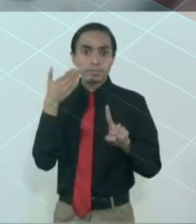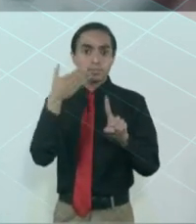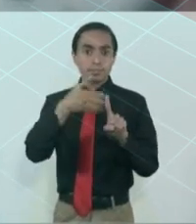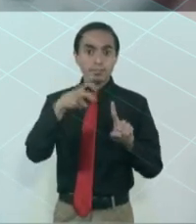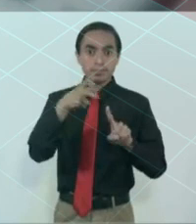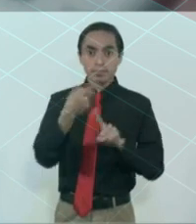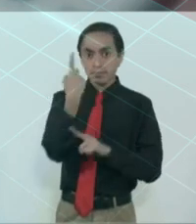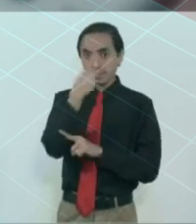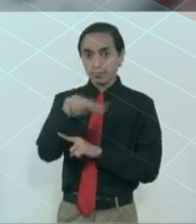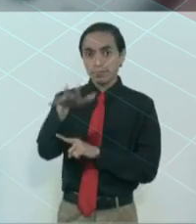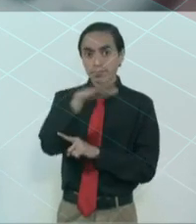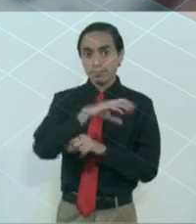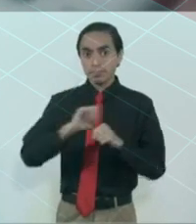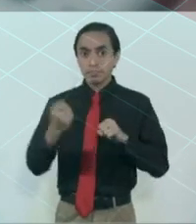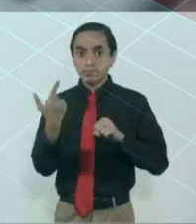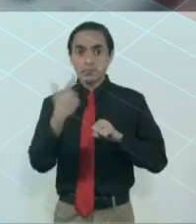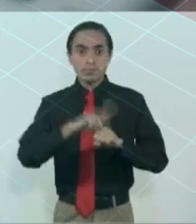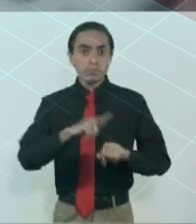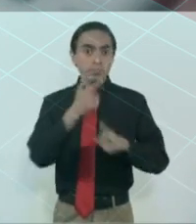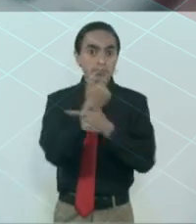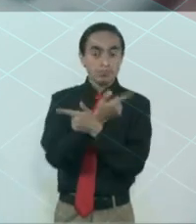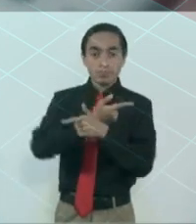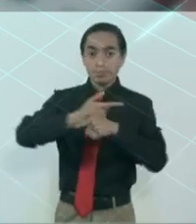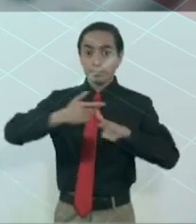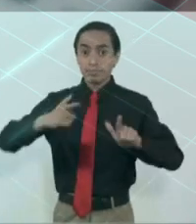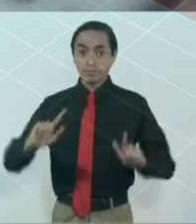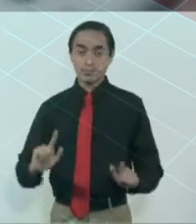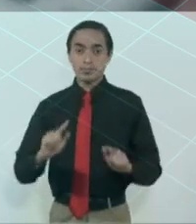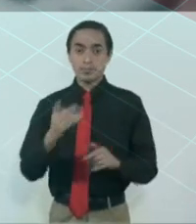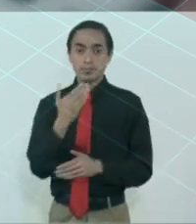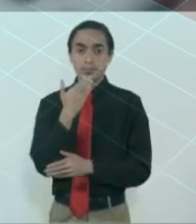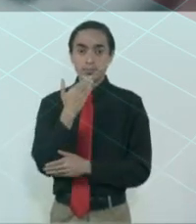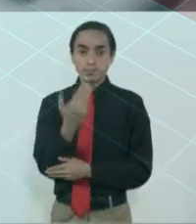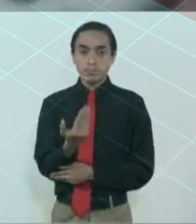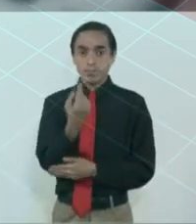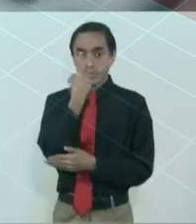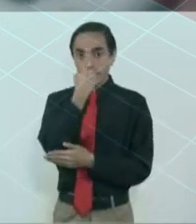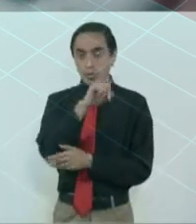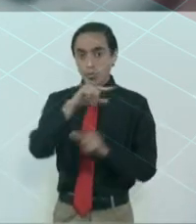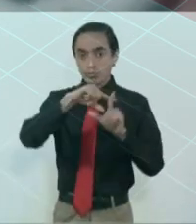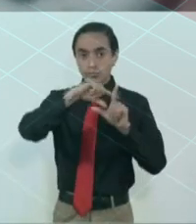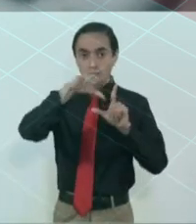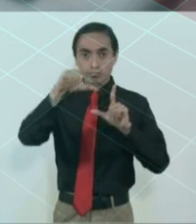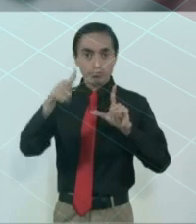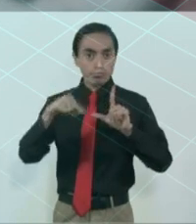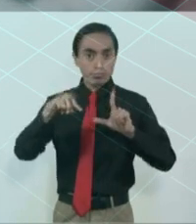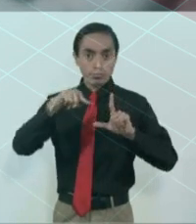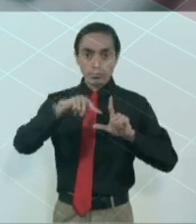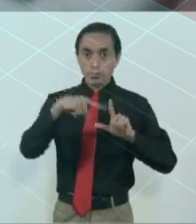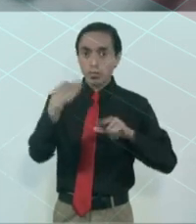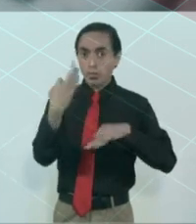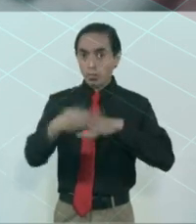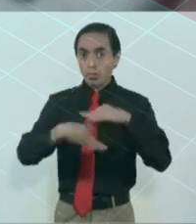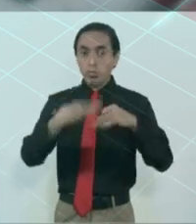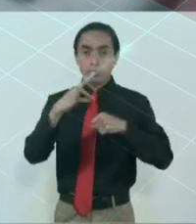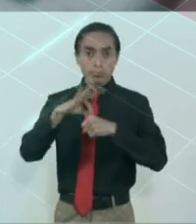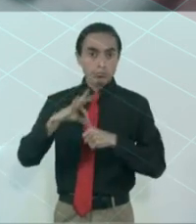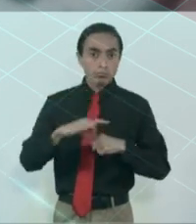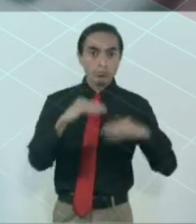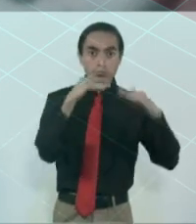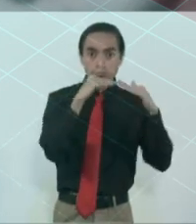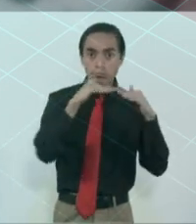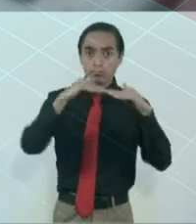libres y soberanos, construyendo un país democrático en donde todos